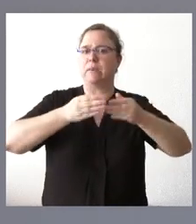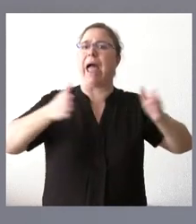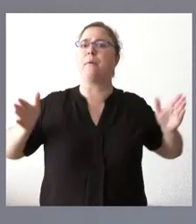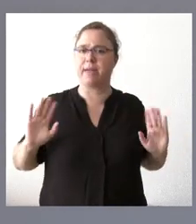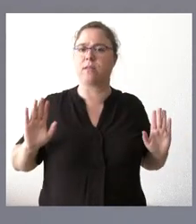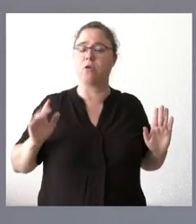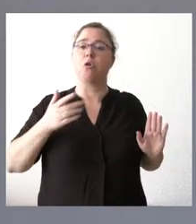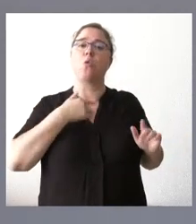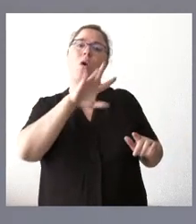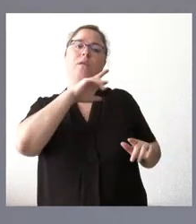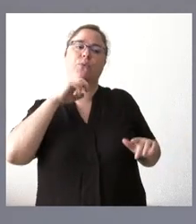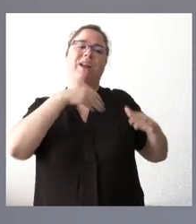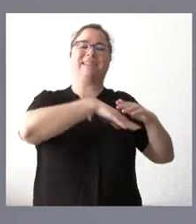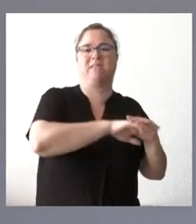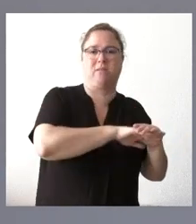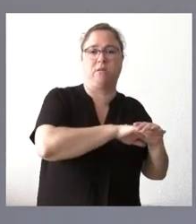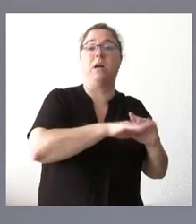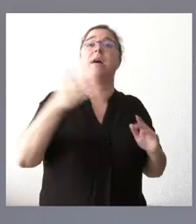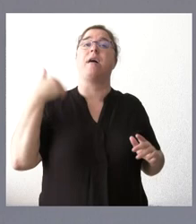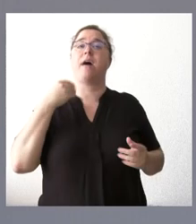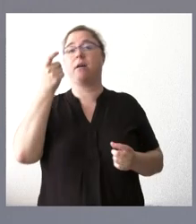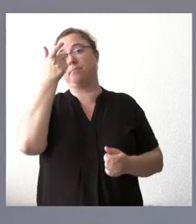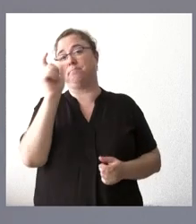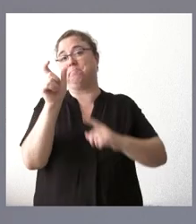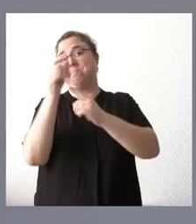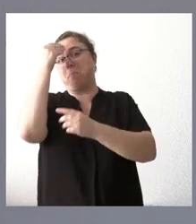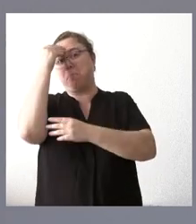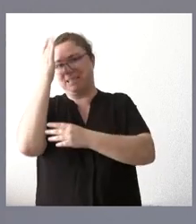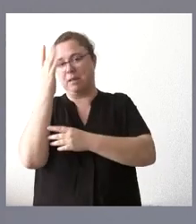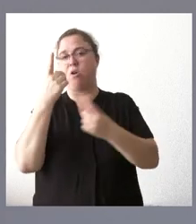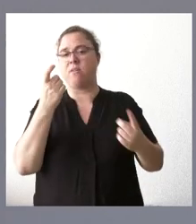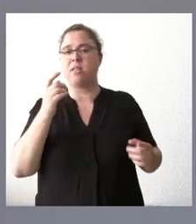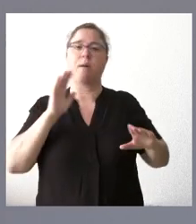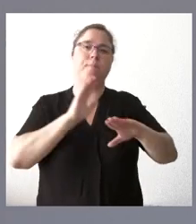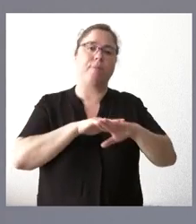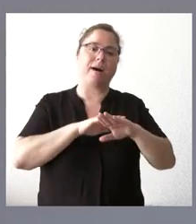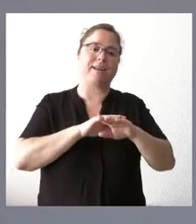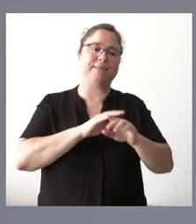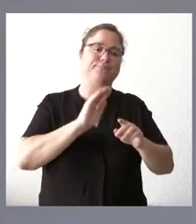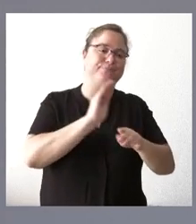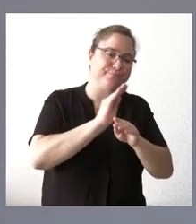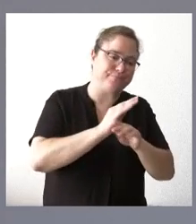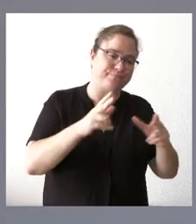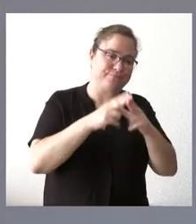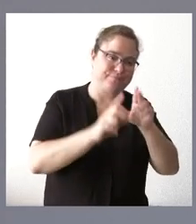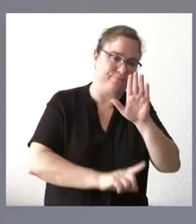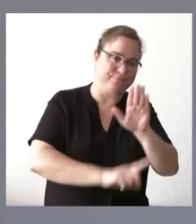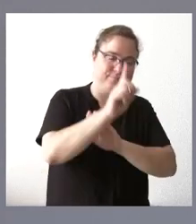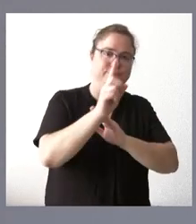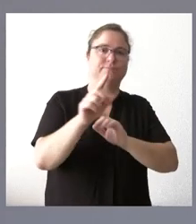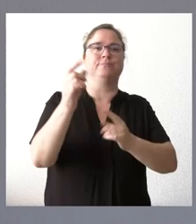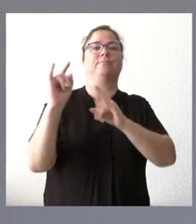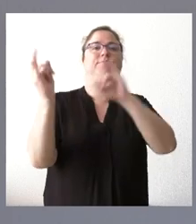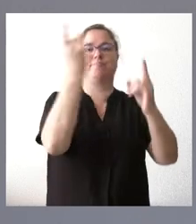Es una reserva que hemos ayudado a las cantidades que inicialmente pensamos que vamos a destinar para la recuperación social, económica y ambiental de ese